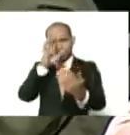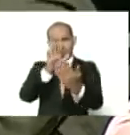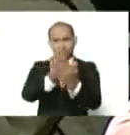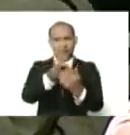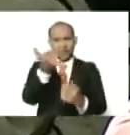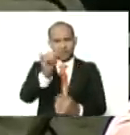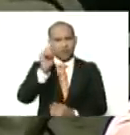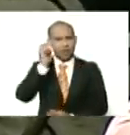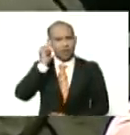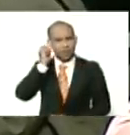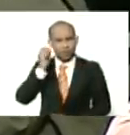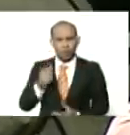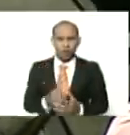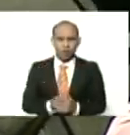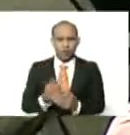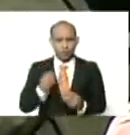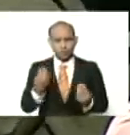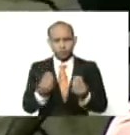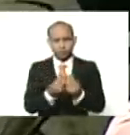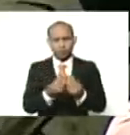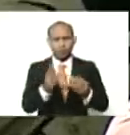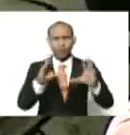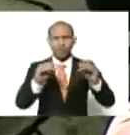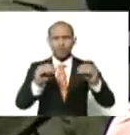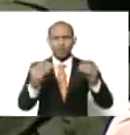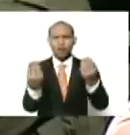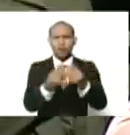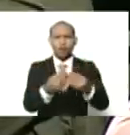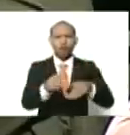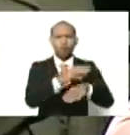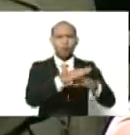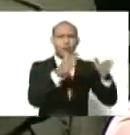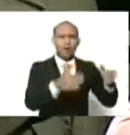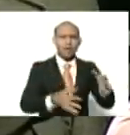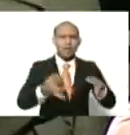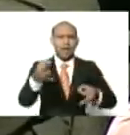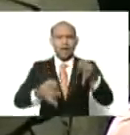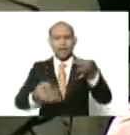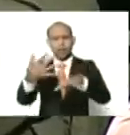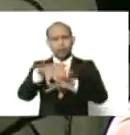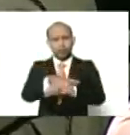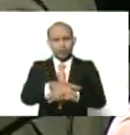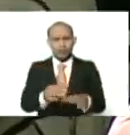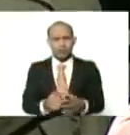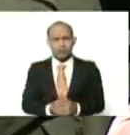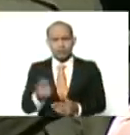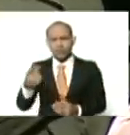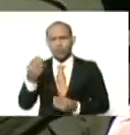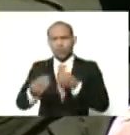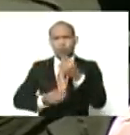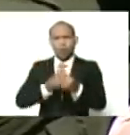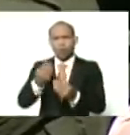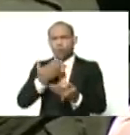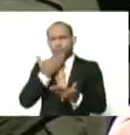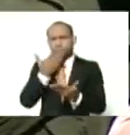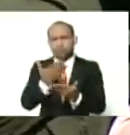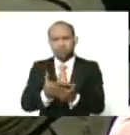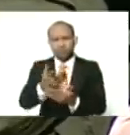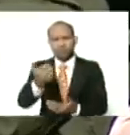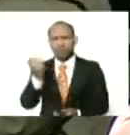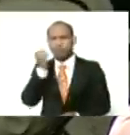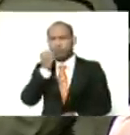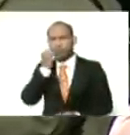conversaba, con la almiranta, Carmen Meléndez, y con las ministras, recordábamos, cómo, esas mujeres, solicitaron, ir a la batalla.